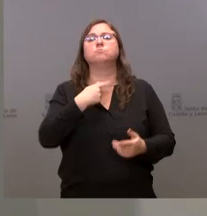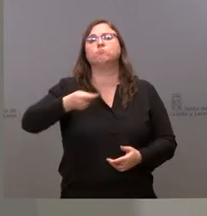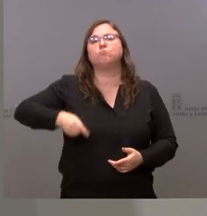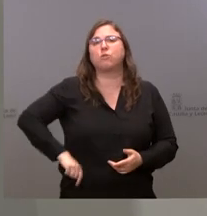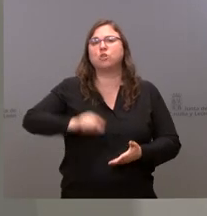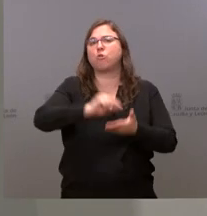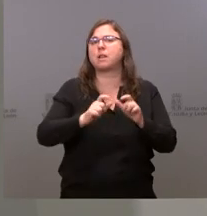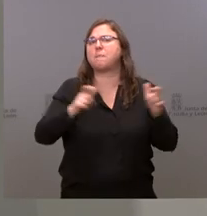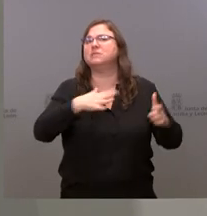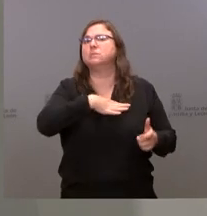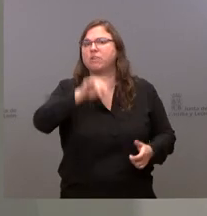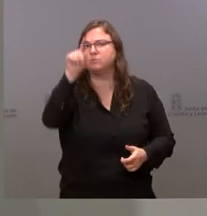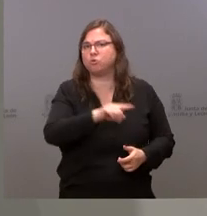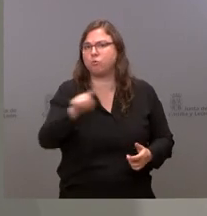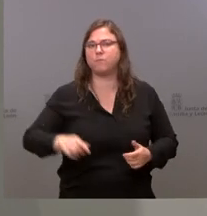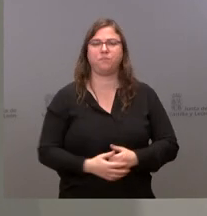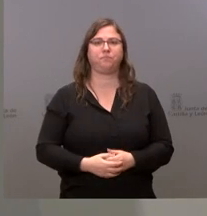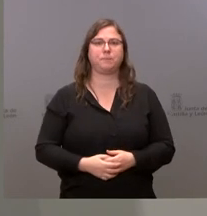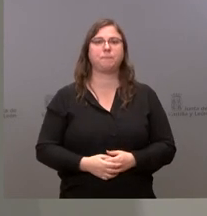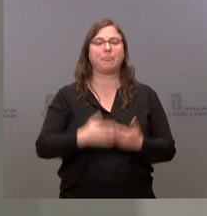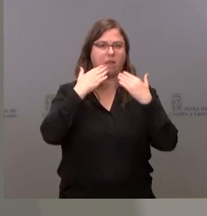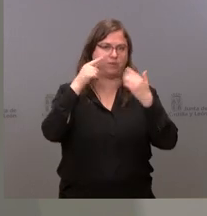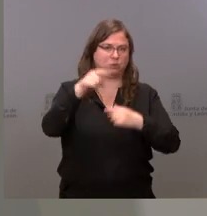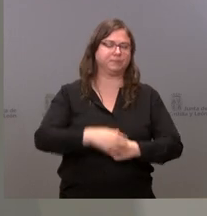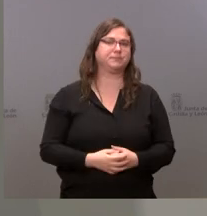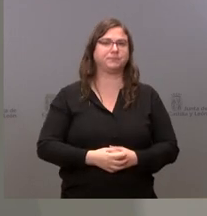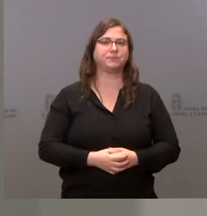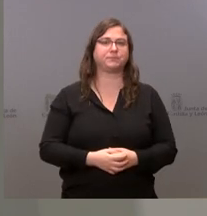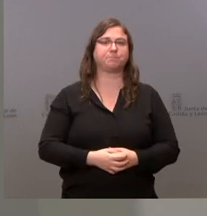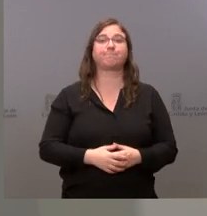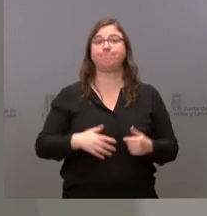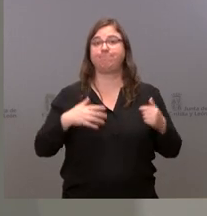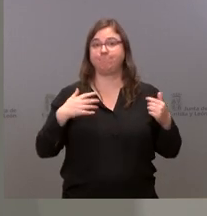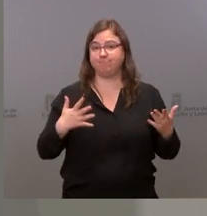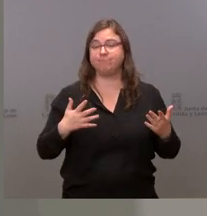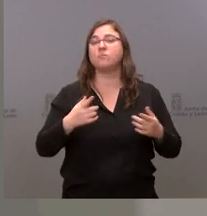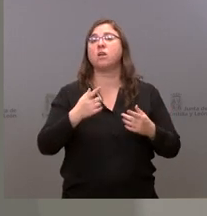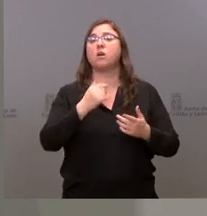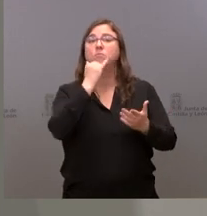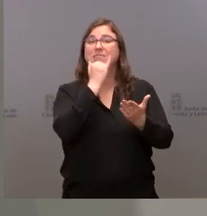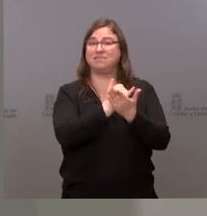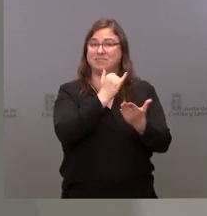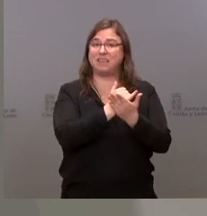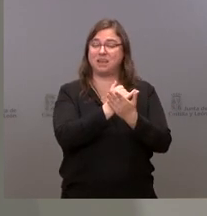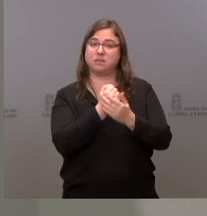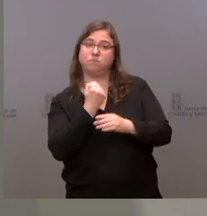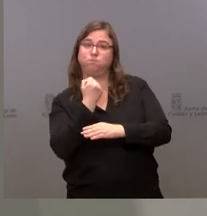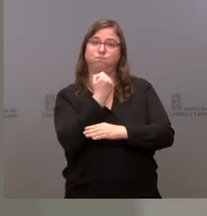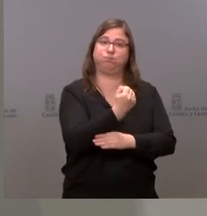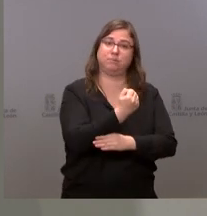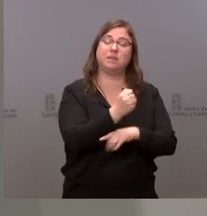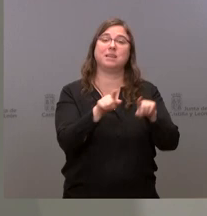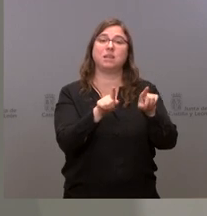Gracias a Naturalmente, el refuerzo de la realización de los test a través de estas unidades